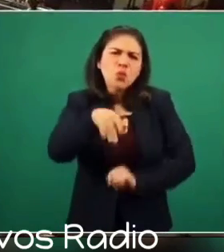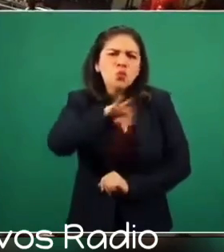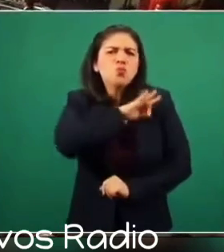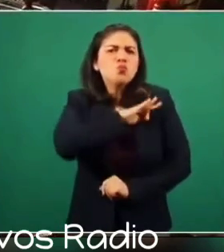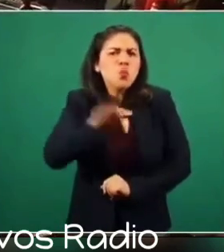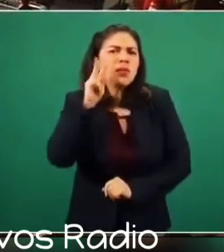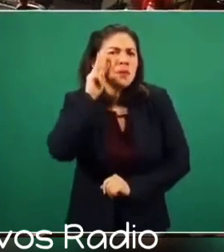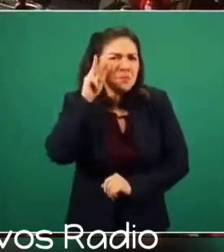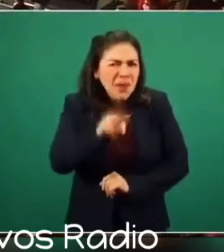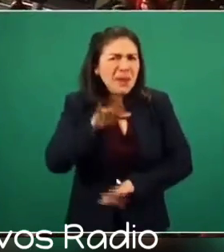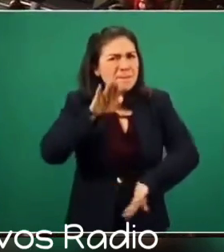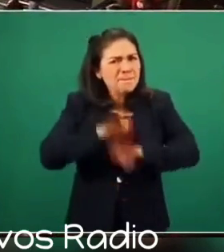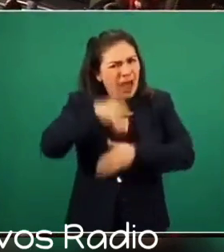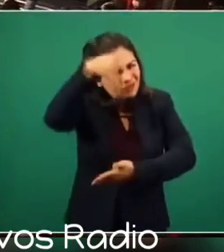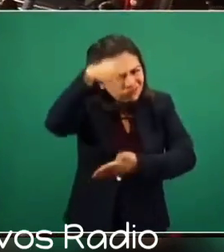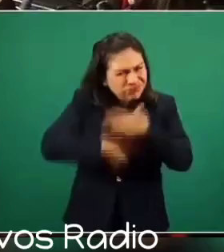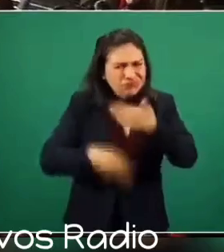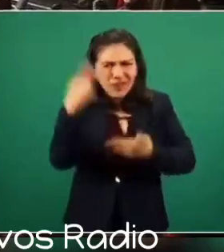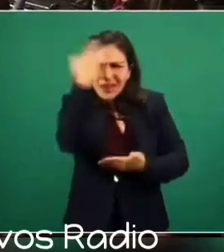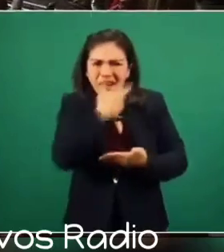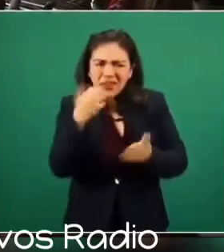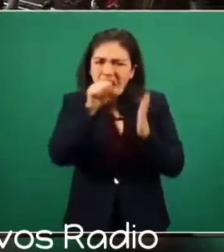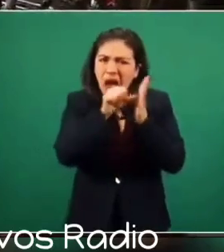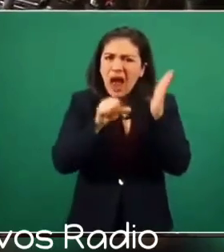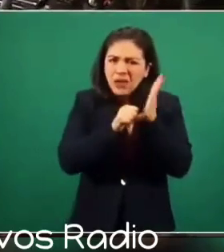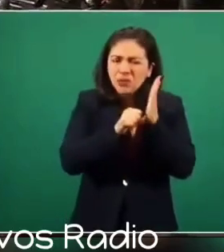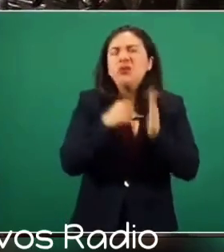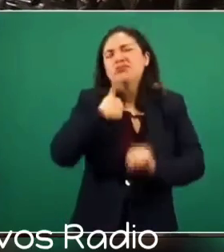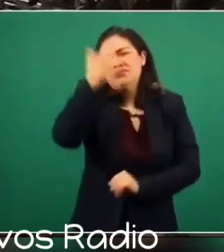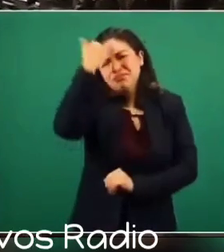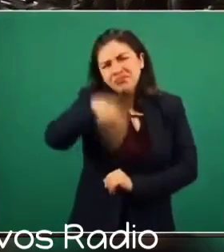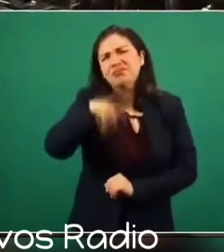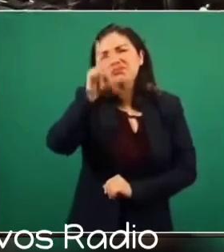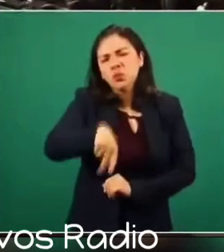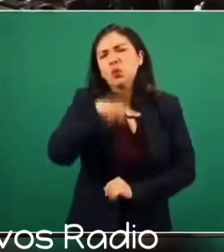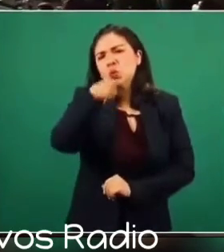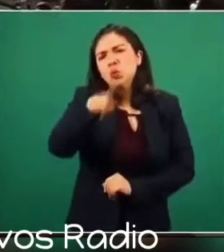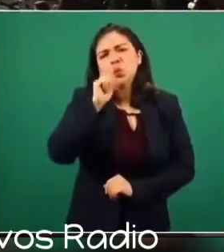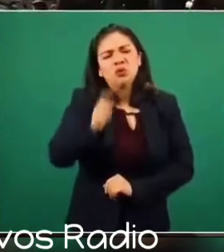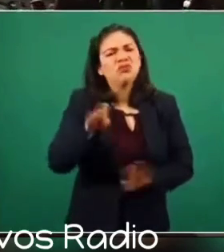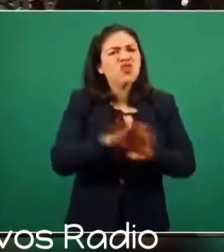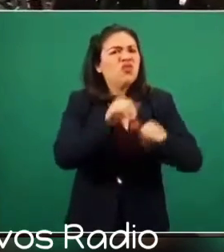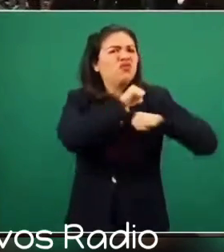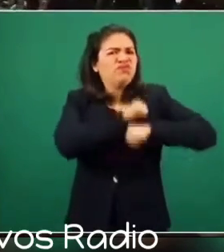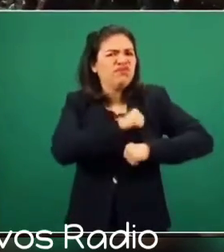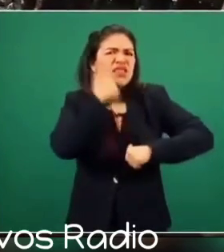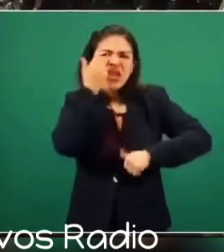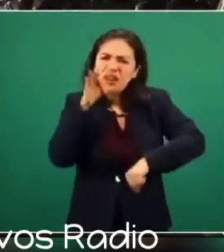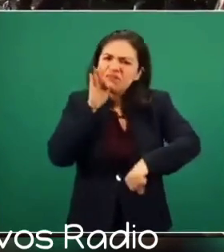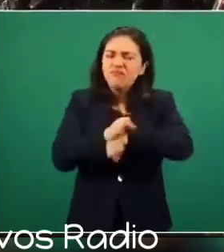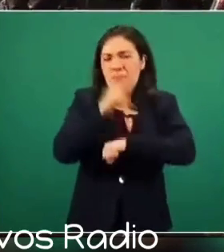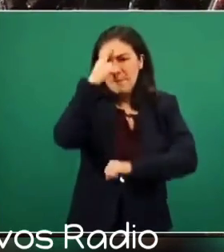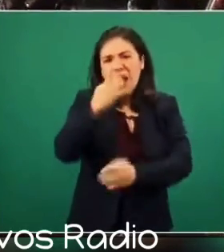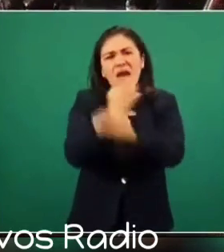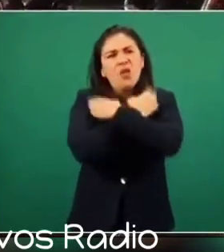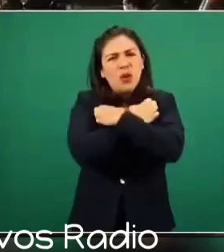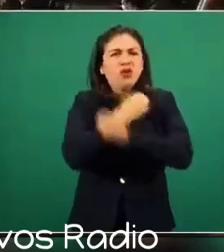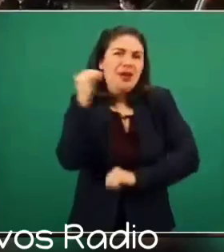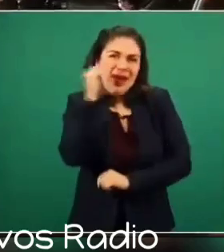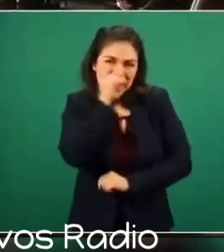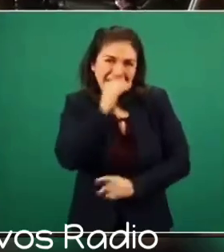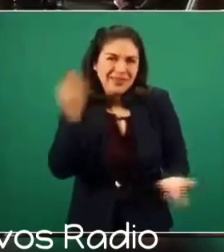pudiera usted revisar estos artículos y sabemos que usted es un principal promotor de la educación